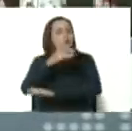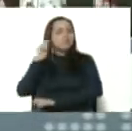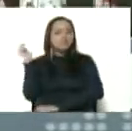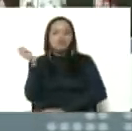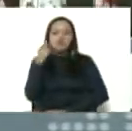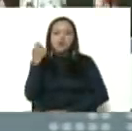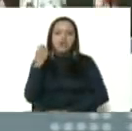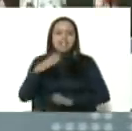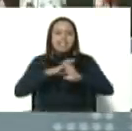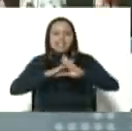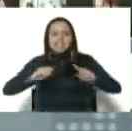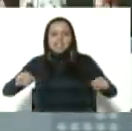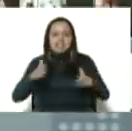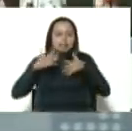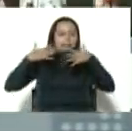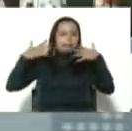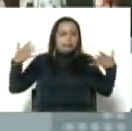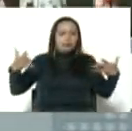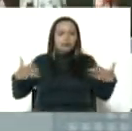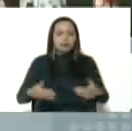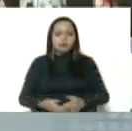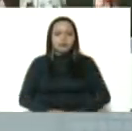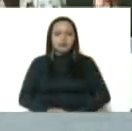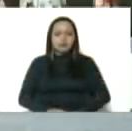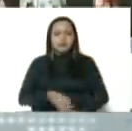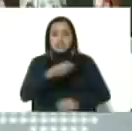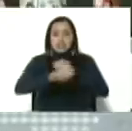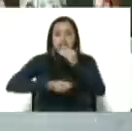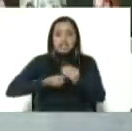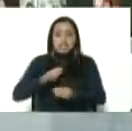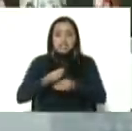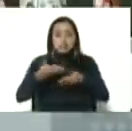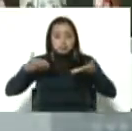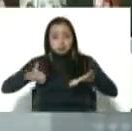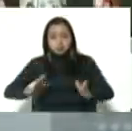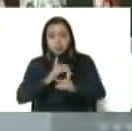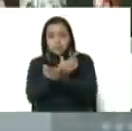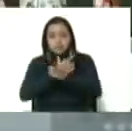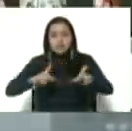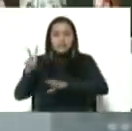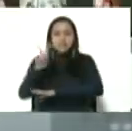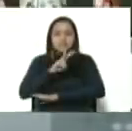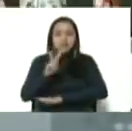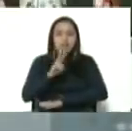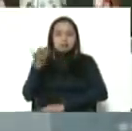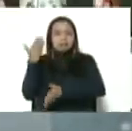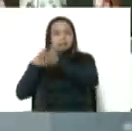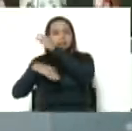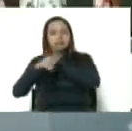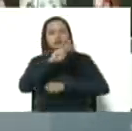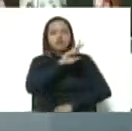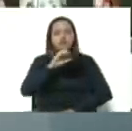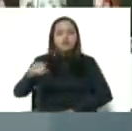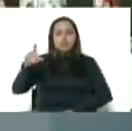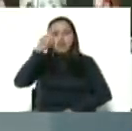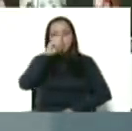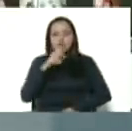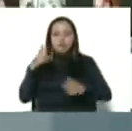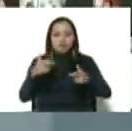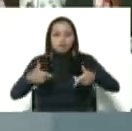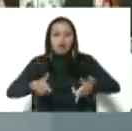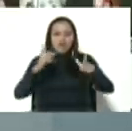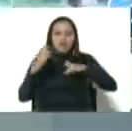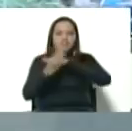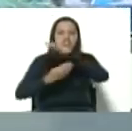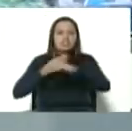Tierra gloriosa que hizo nacer la libertad de Venezuela hace 200 años. Vamos a inaugurar la base de